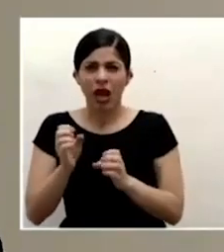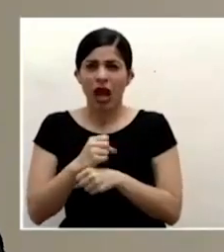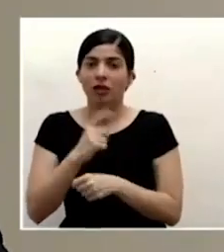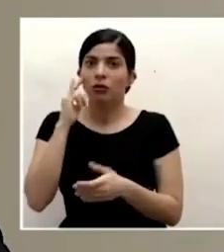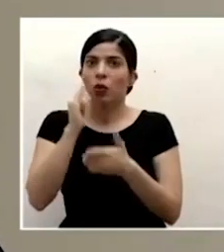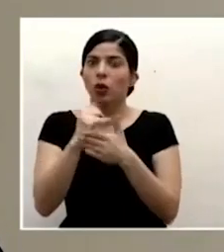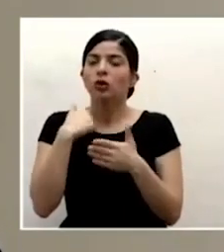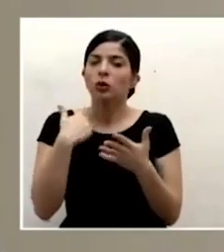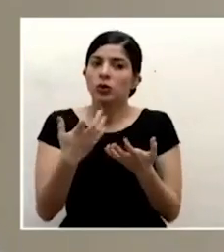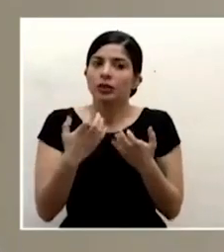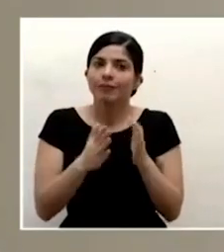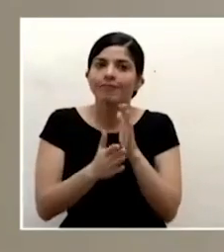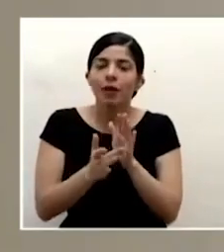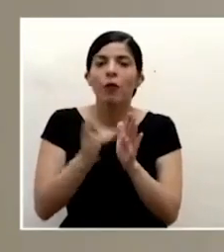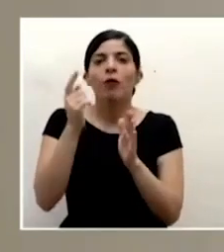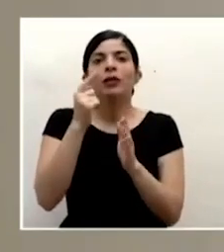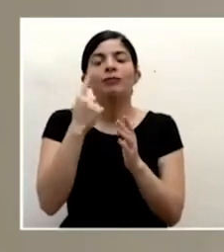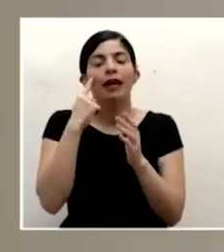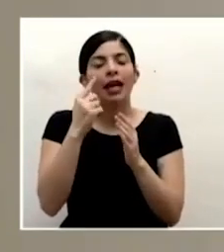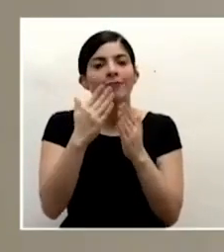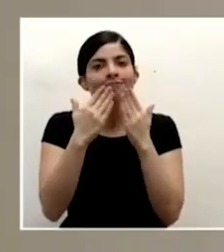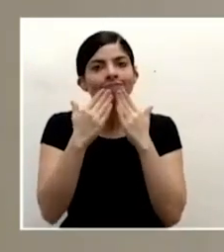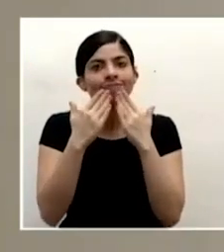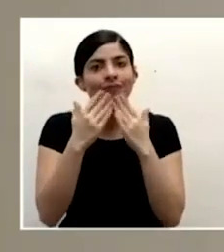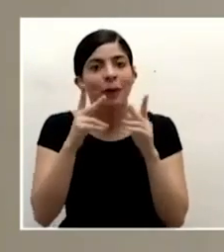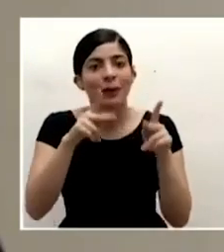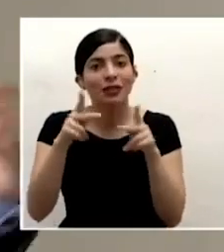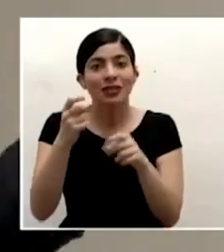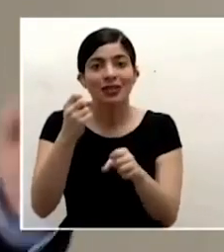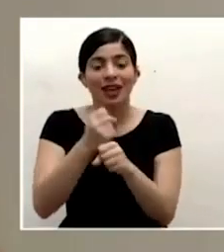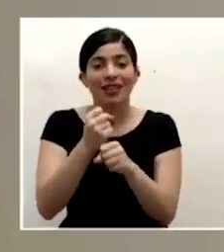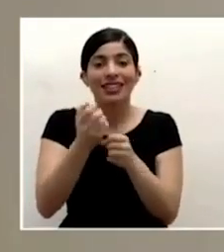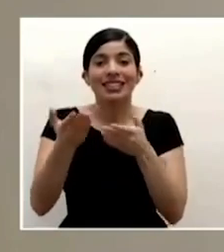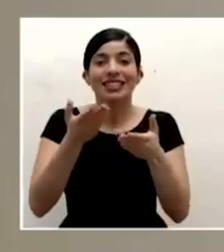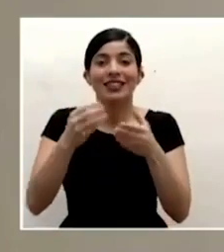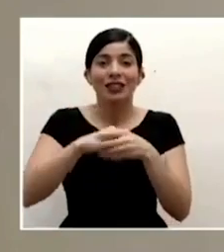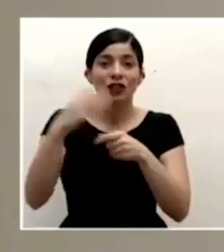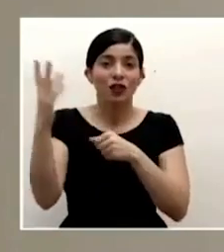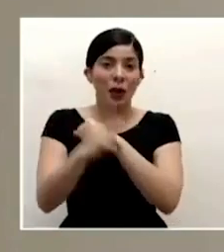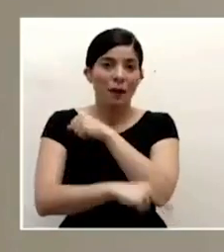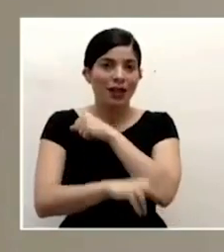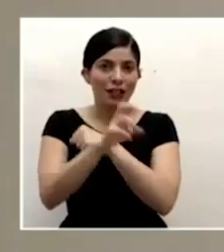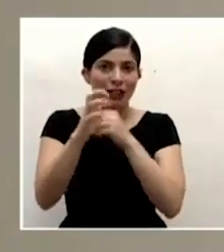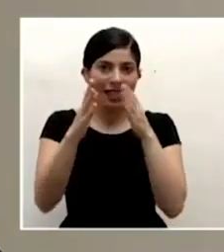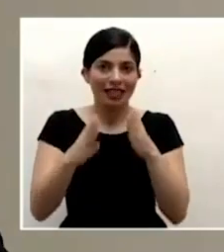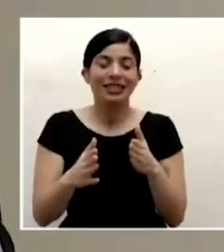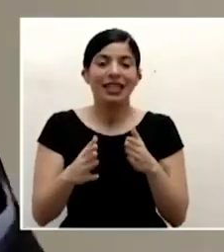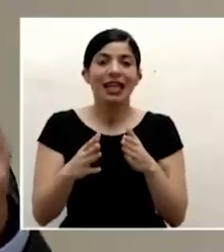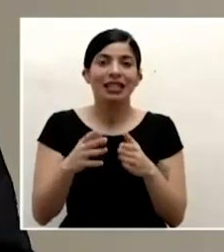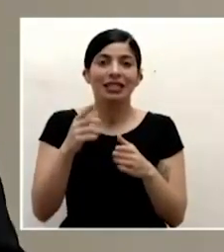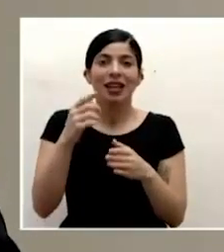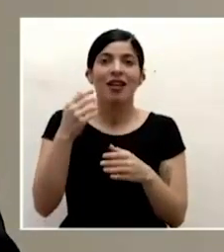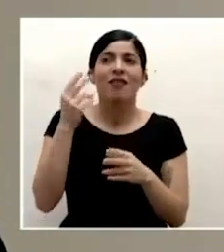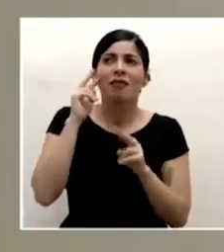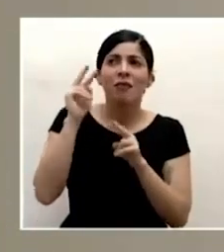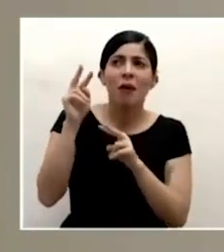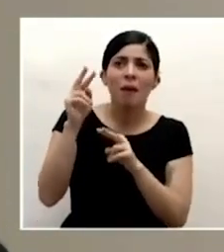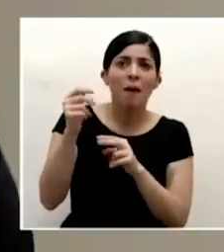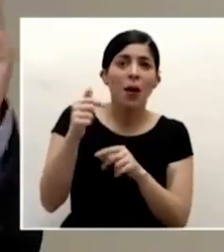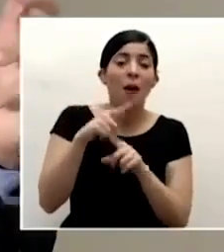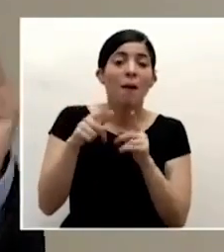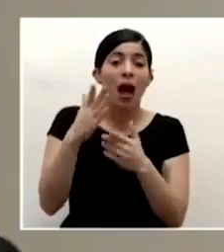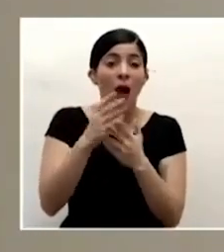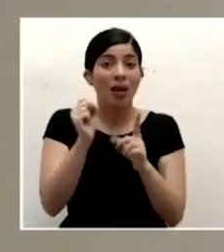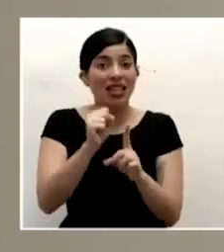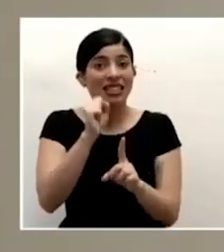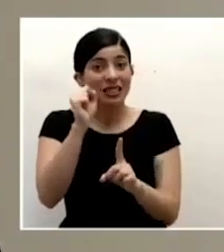personal del servicio exterior costarricense a estos que están tal vez en una línea muy visible pero que a pesar de las circunstancias que están viviendo en